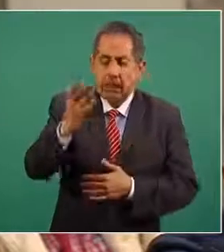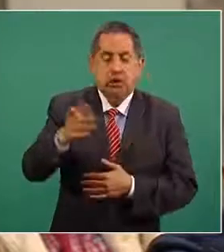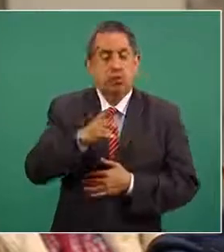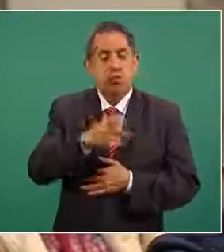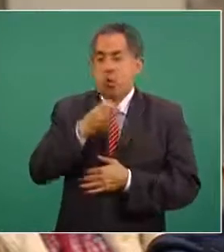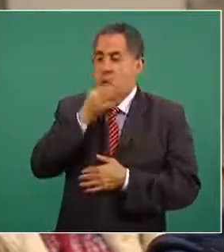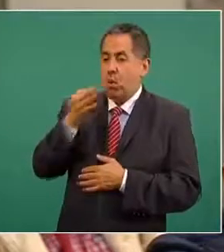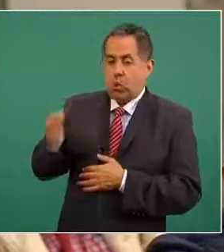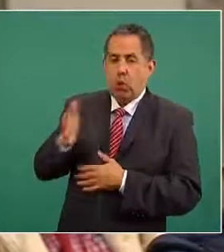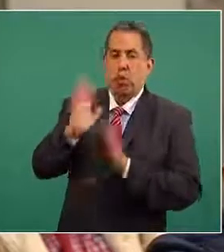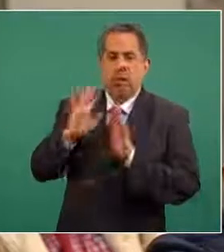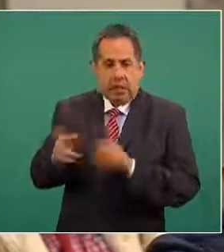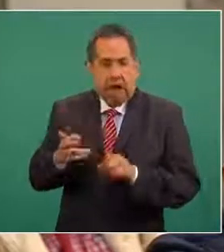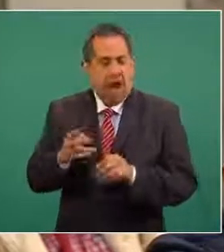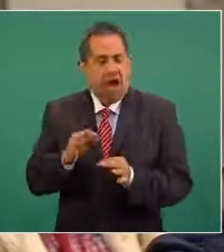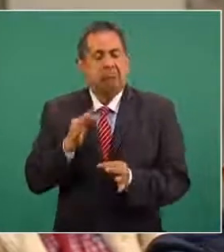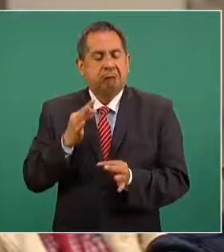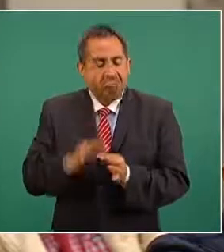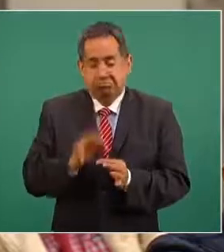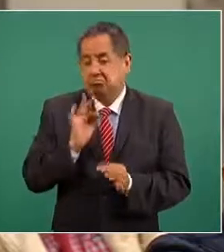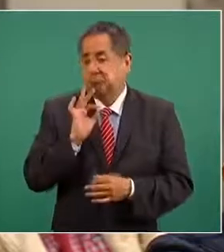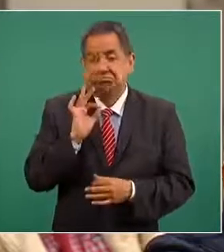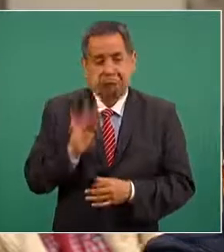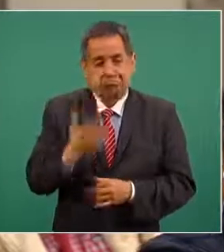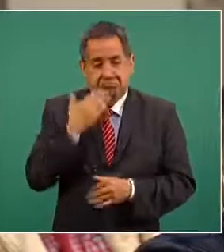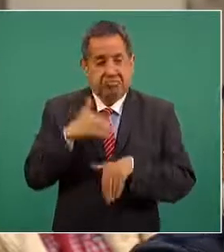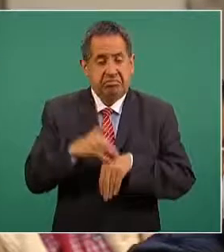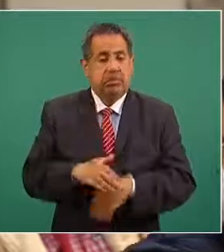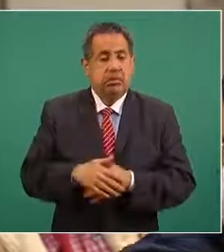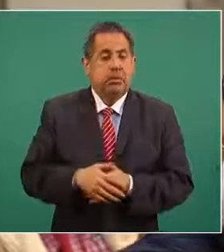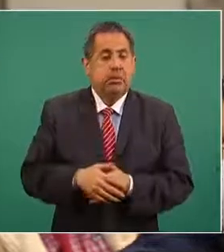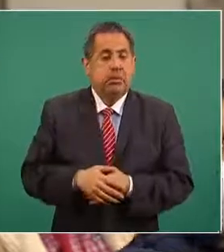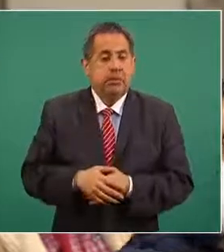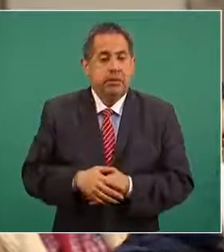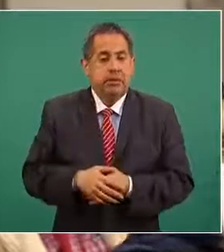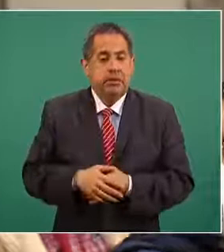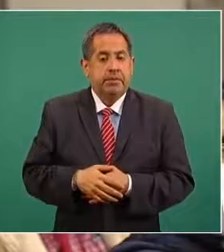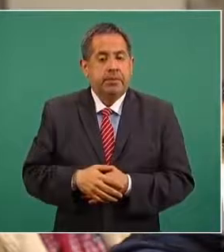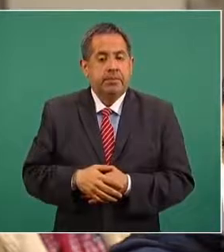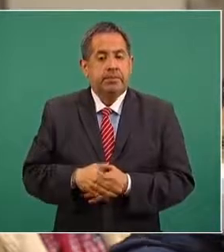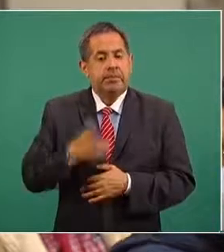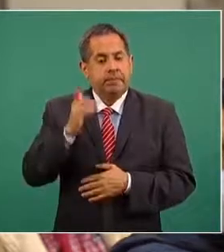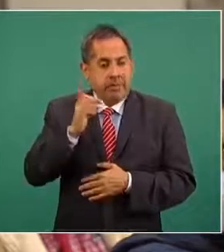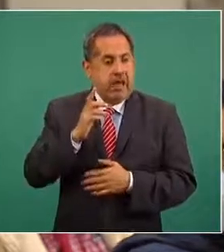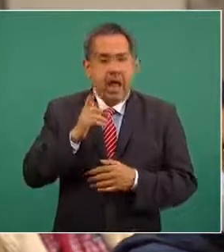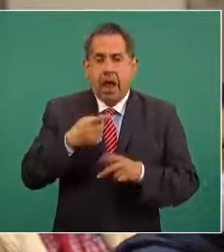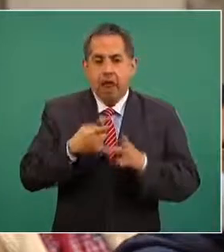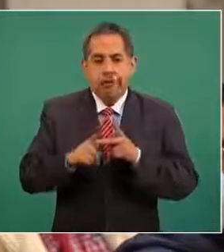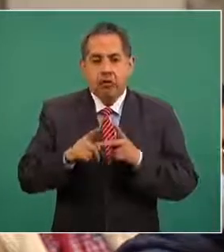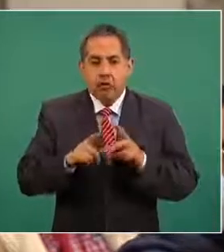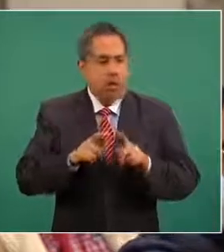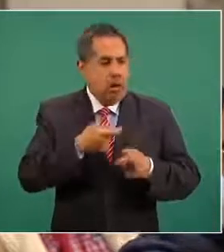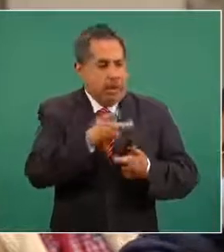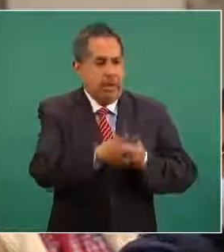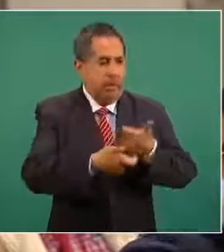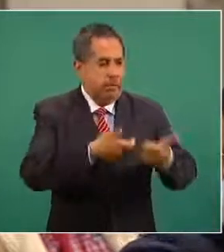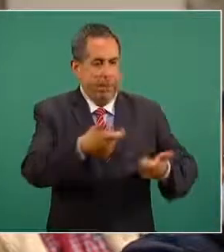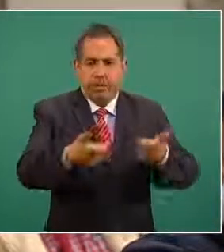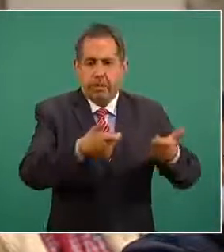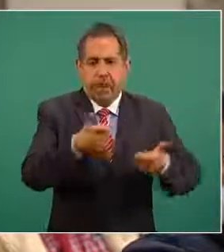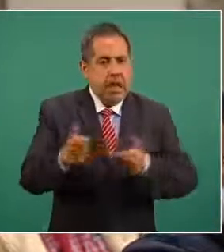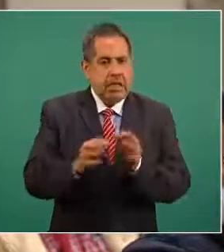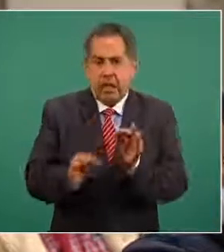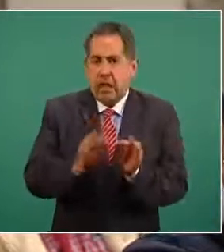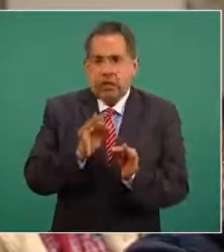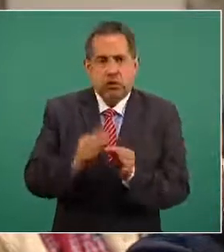y su petición surte efecto y esperamos esperado y han empezado a regularizar esos pagos muchas gracias